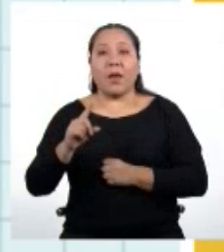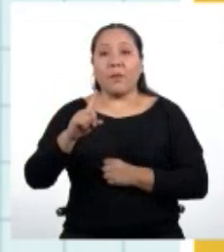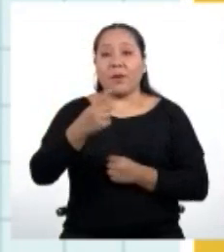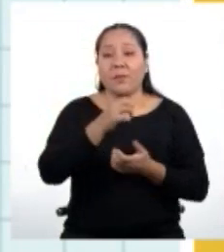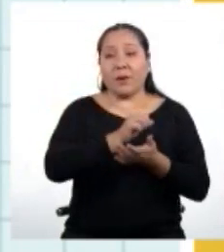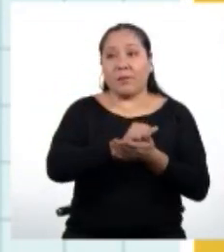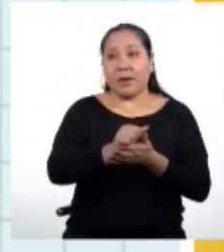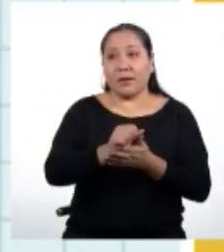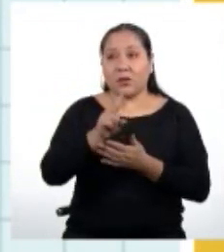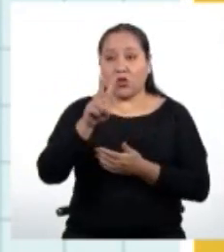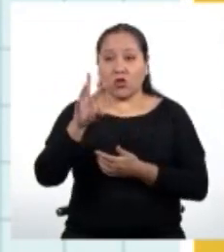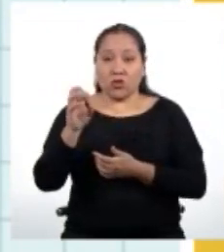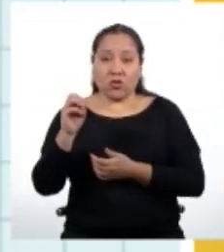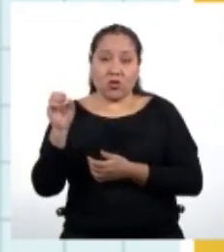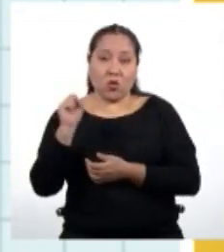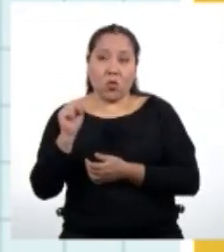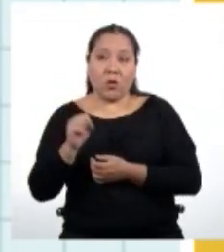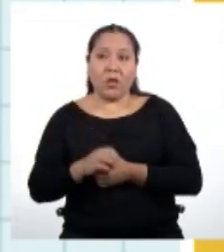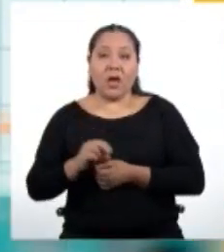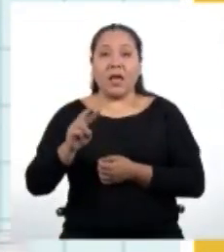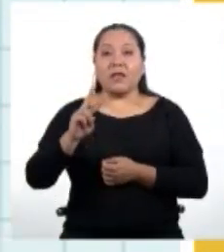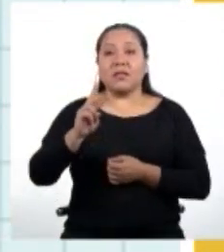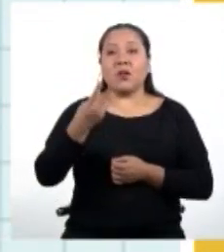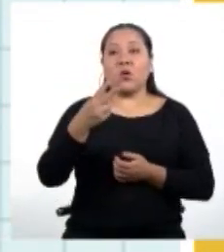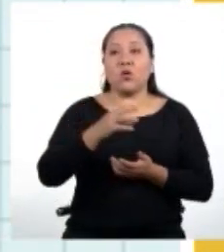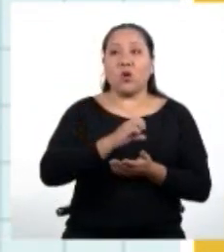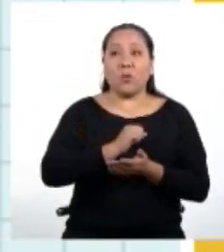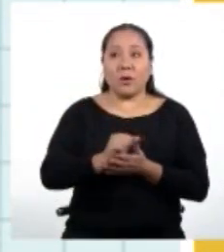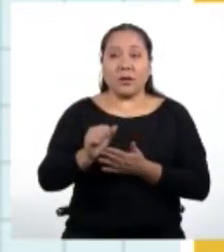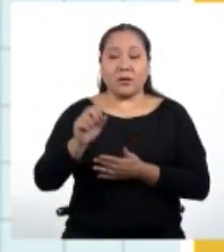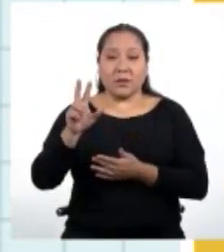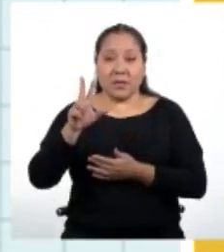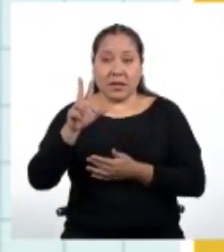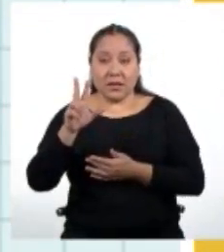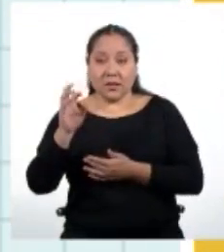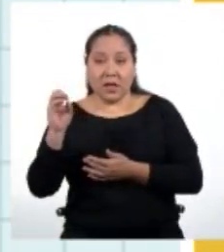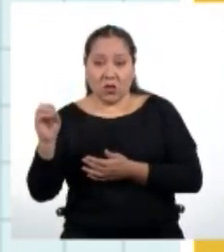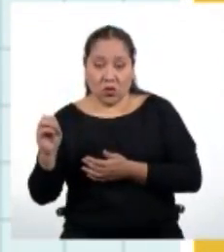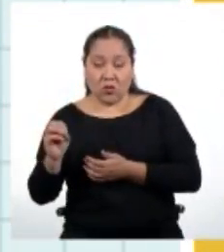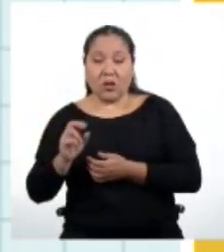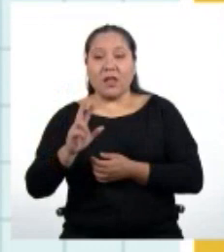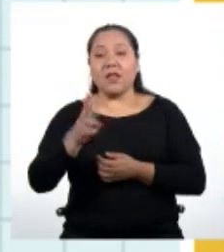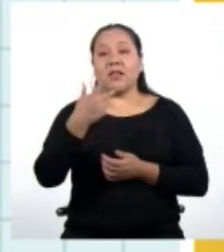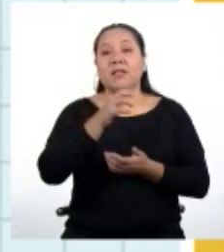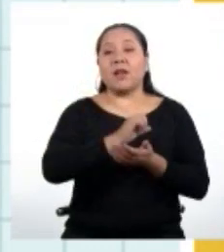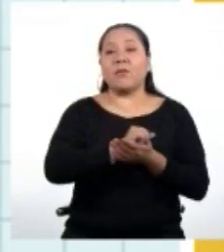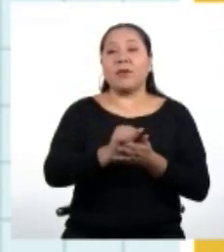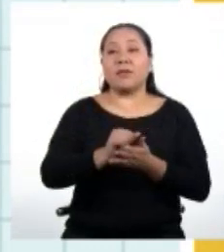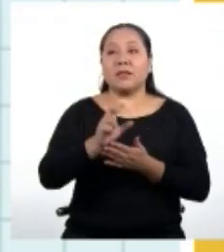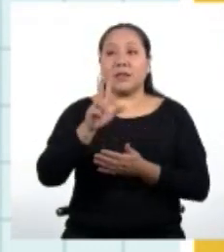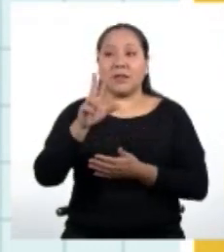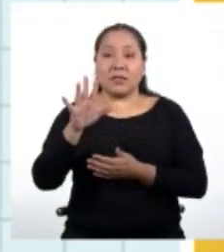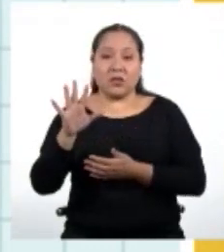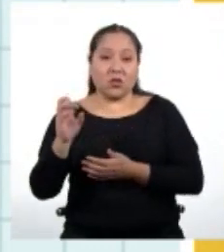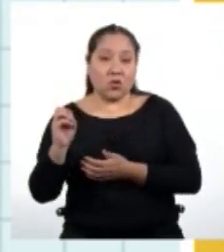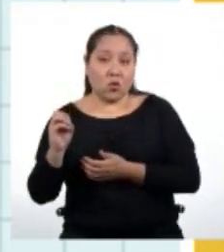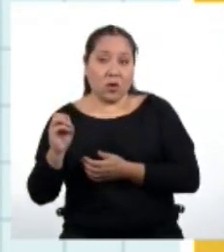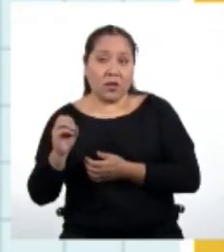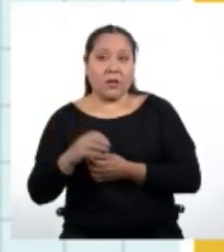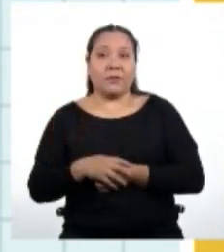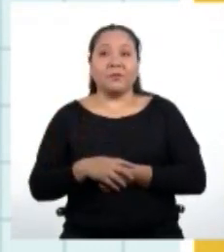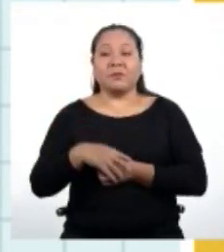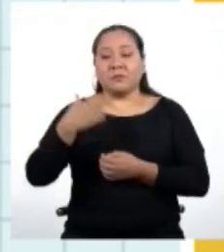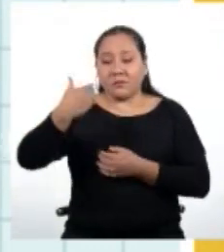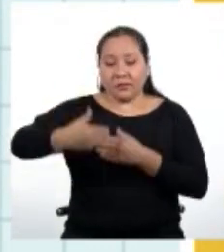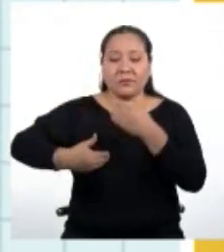primer mes ahorra 250 soles. El segundo mes ahorra 300 soles. El tercer mes ahorra 350 soles.